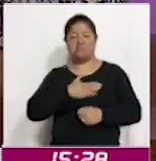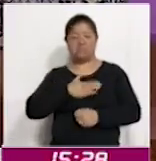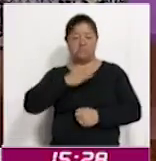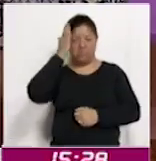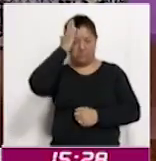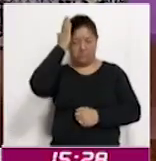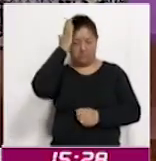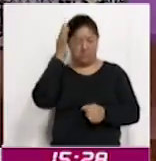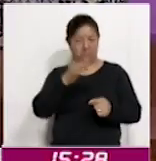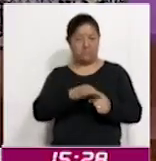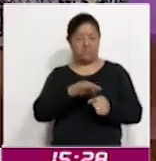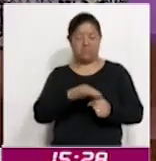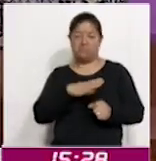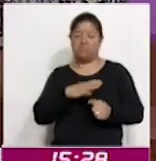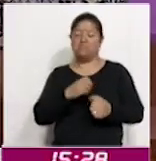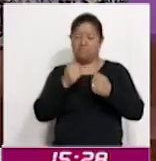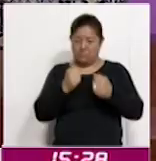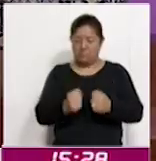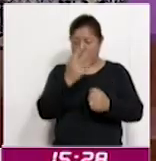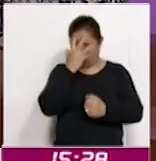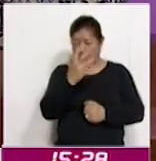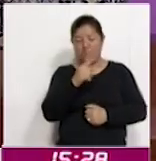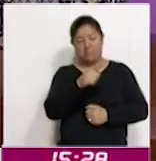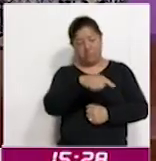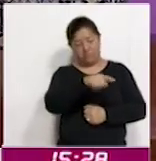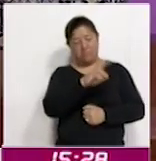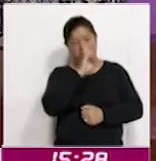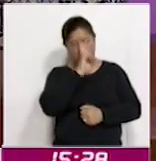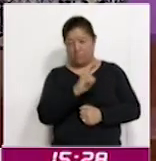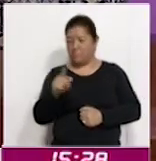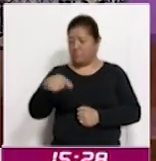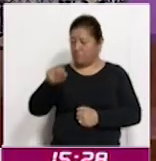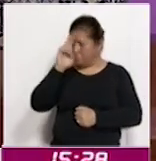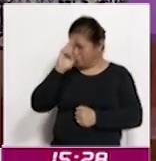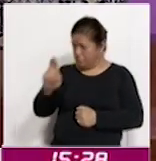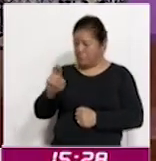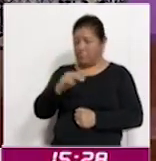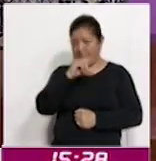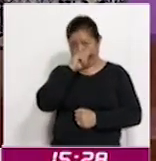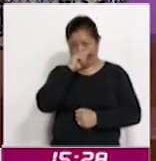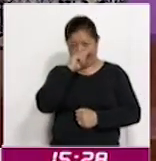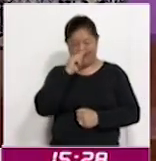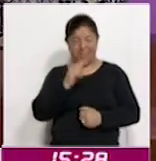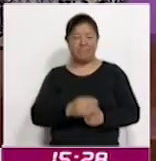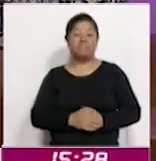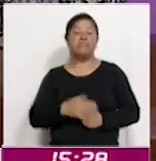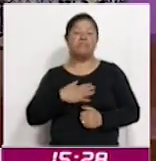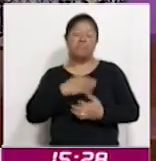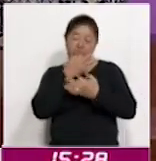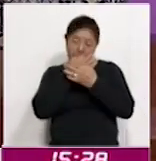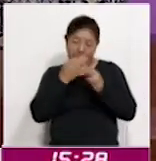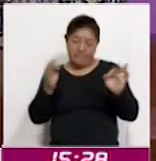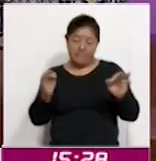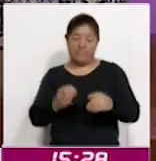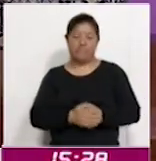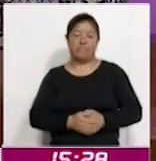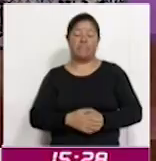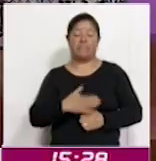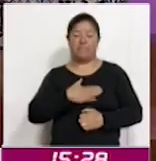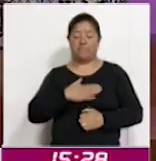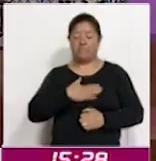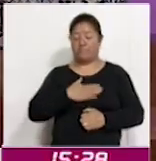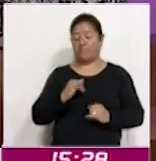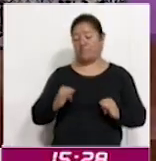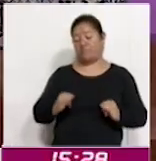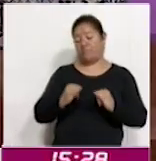hemos sido garantes del respetar la voluntad ciudadana y decirle a la ciudadanía que el instituto y la autoridad electoral